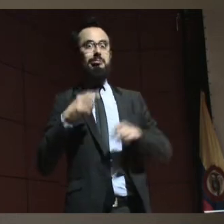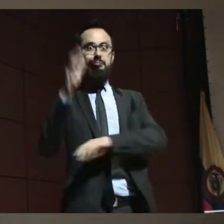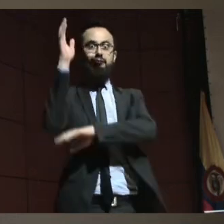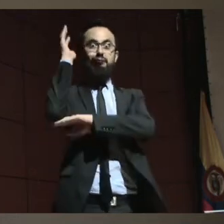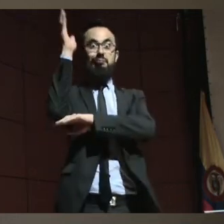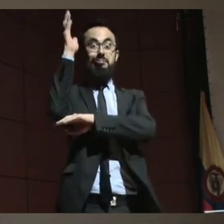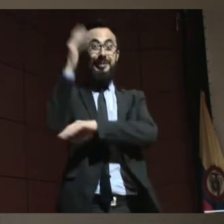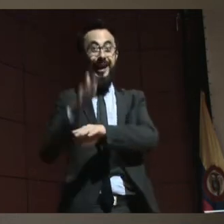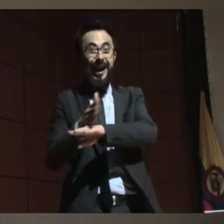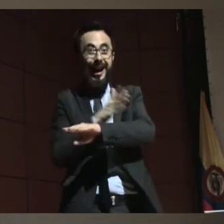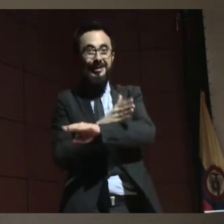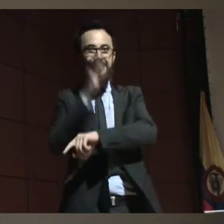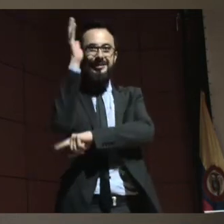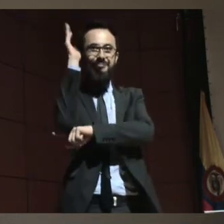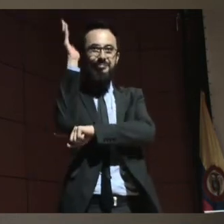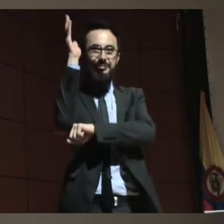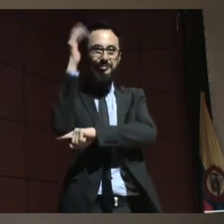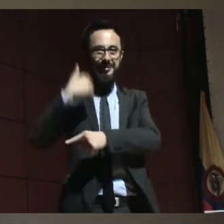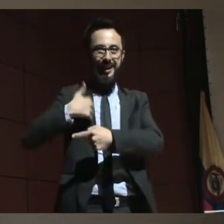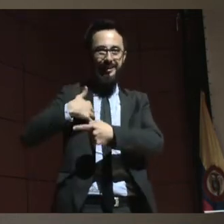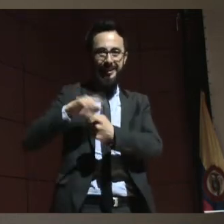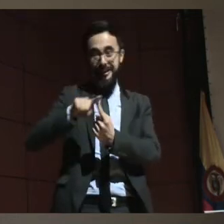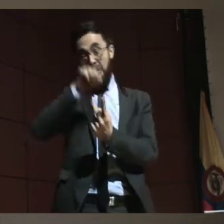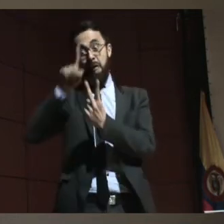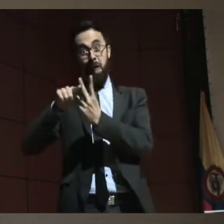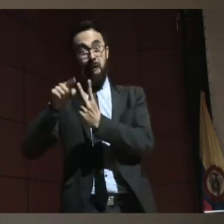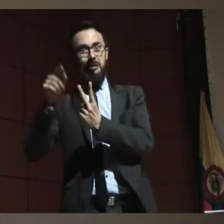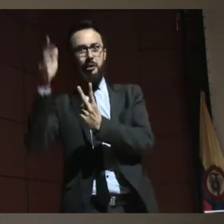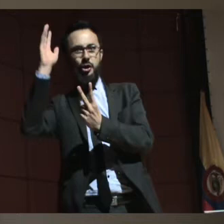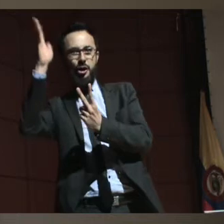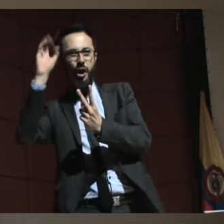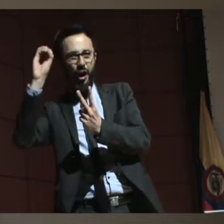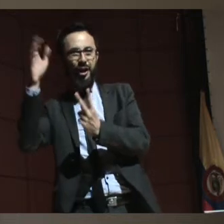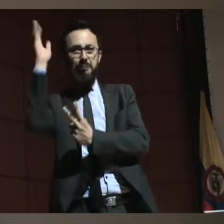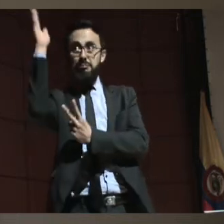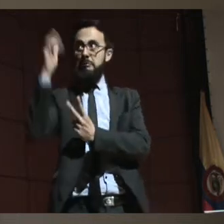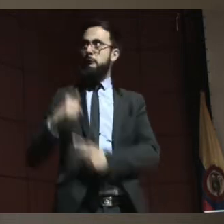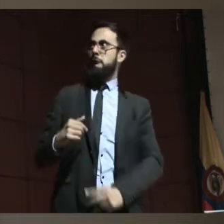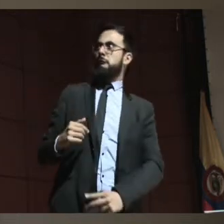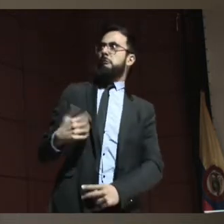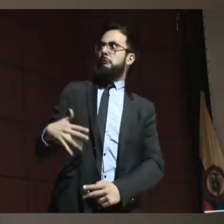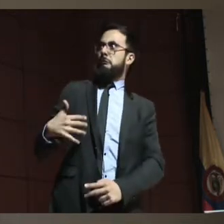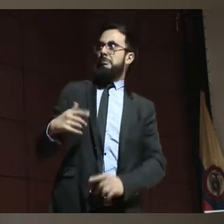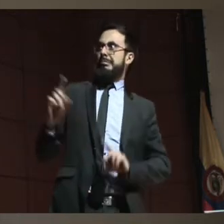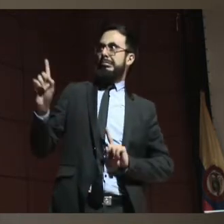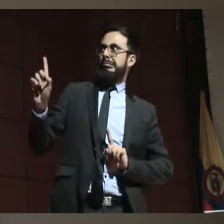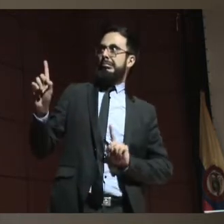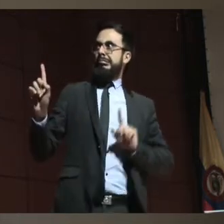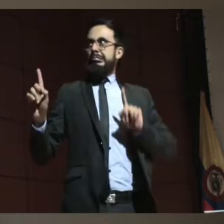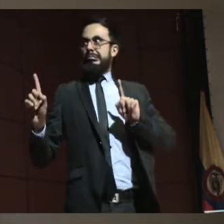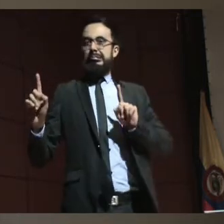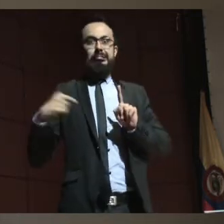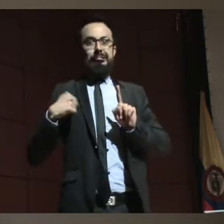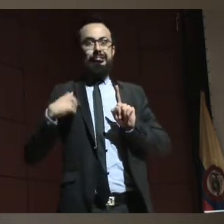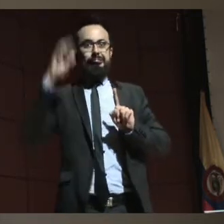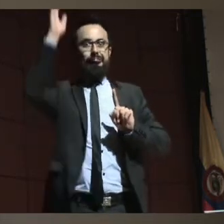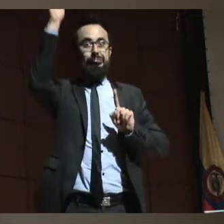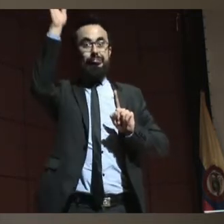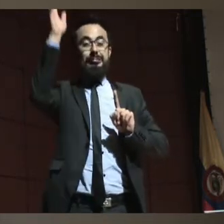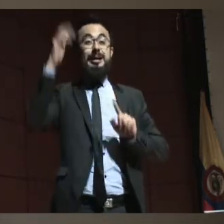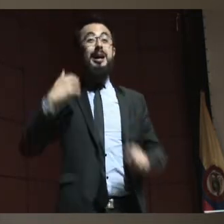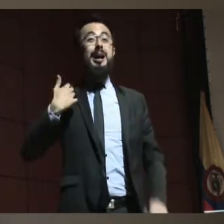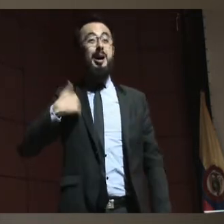después de esta exposición y todo lo que nos ha contado María Agustina que además Agustina